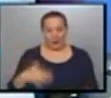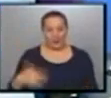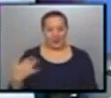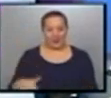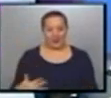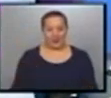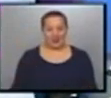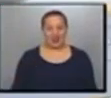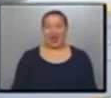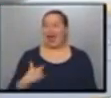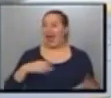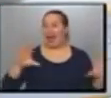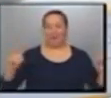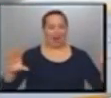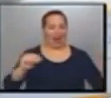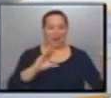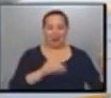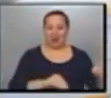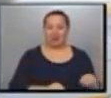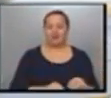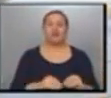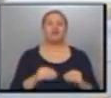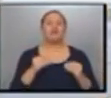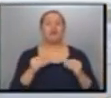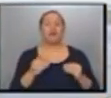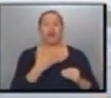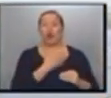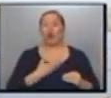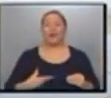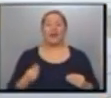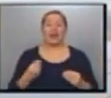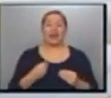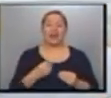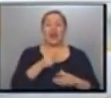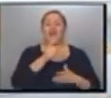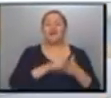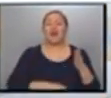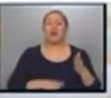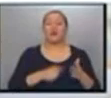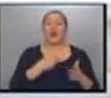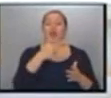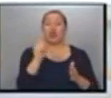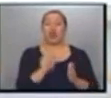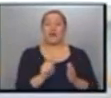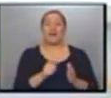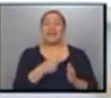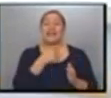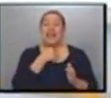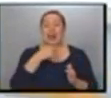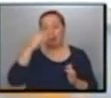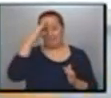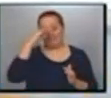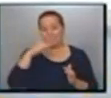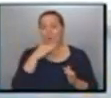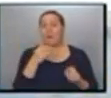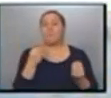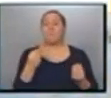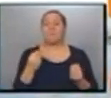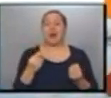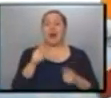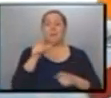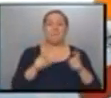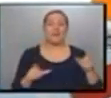Vamos a pagar todo. ¿Qué fue la estrategia del gobierno? Desde las facturas que sean de bimestrales, que pasen a ser mensuales, para que el impacto